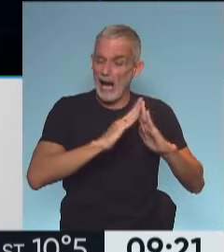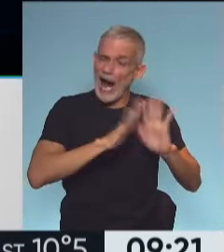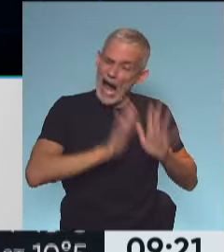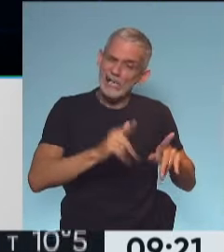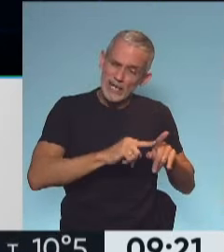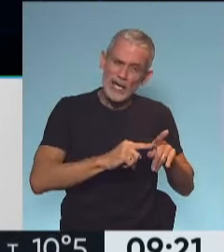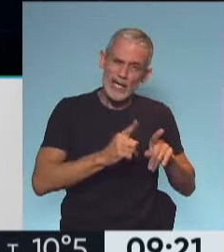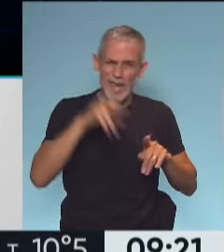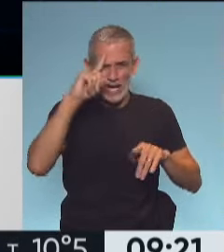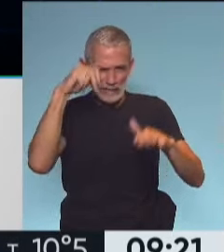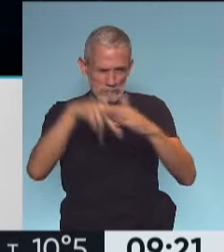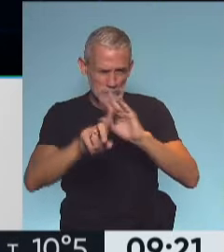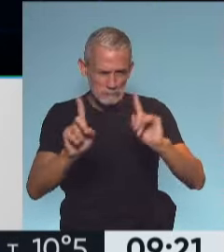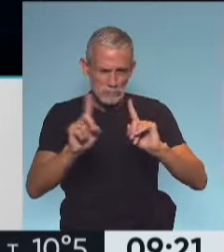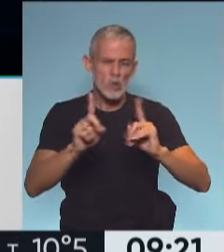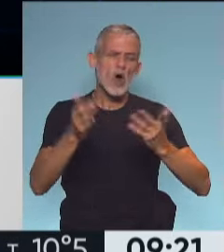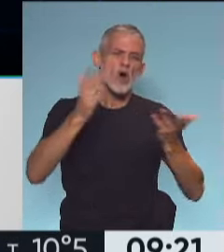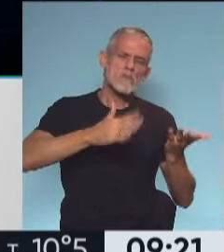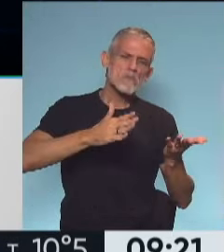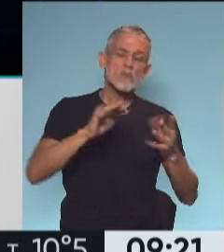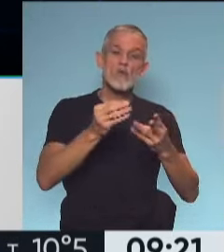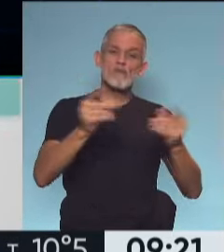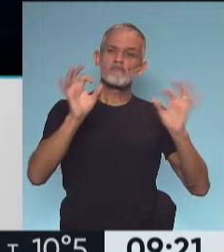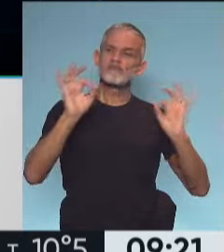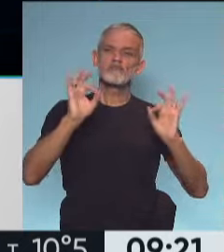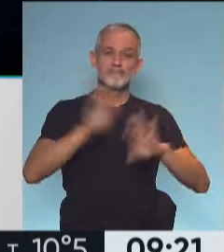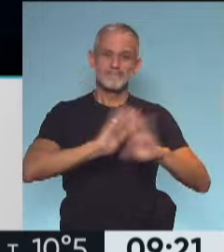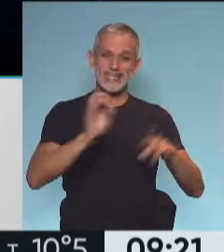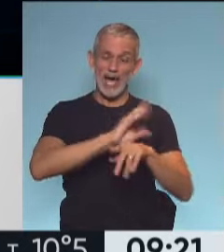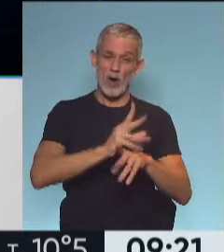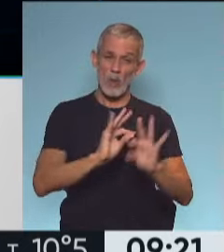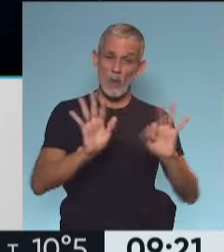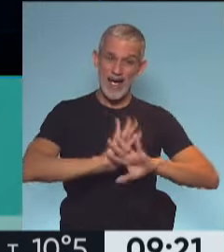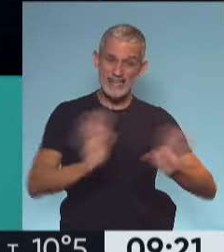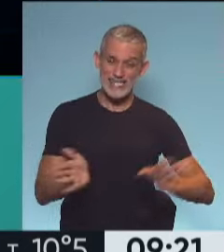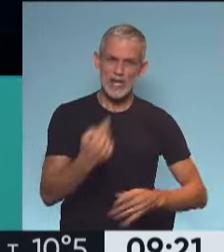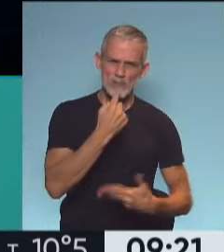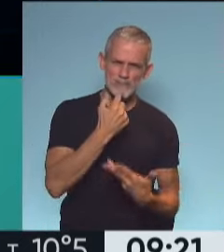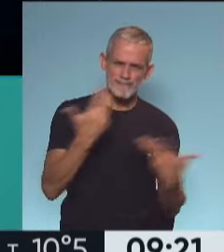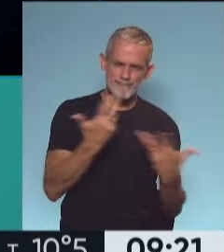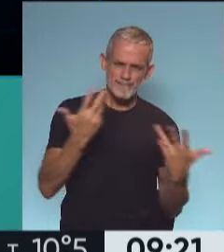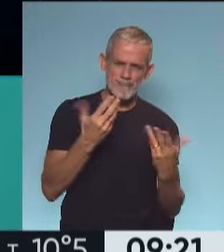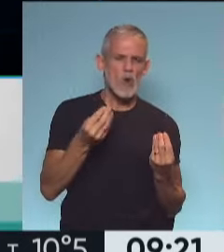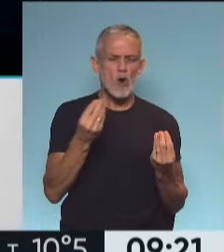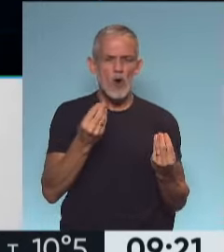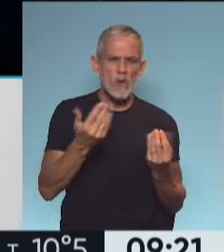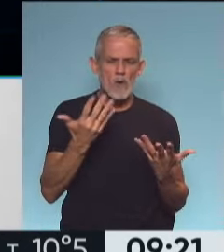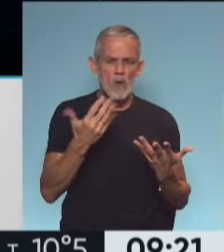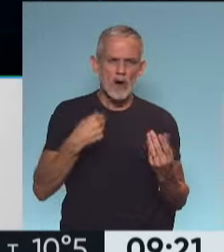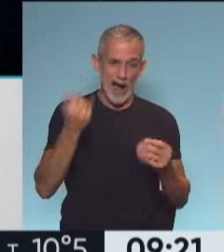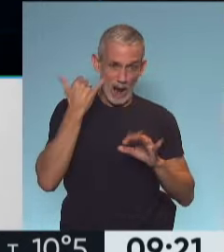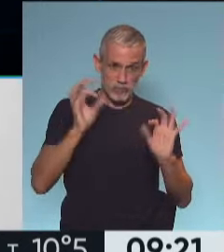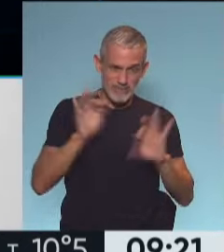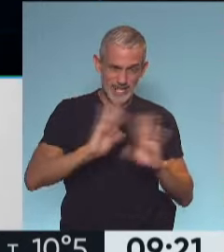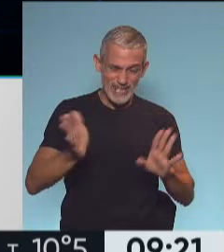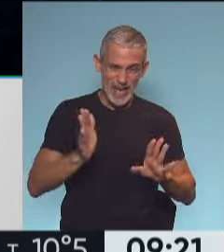sin tener que estar internado, luego de que le dan el alta, hay grandes dudas respecto a cómo manejarnos, a qué hacer. Desde